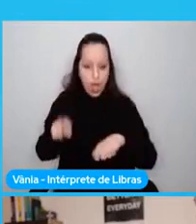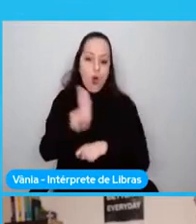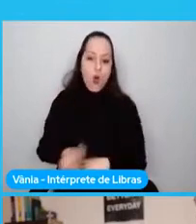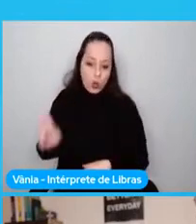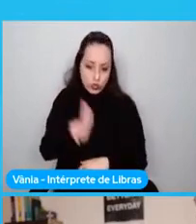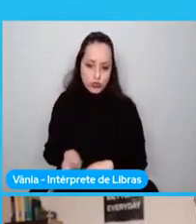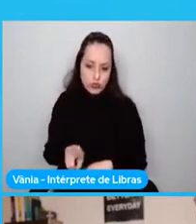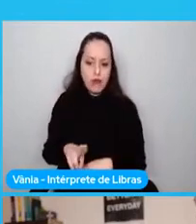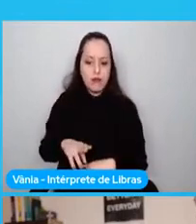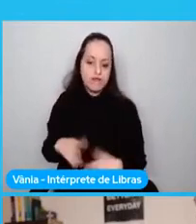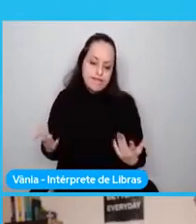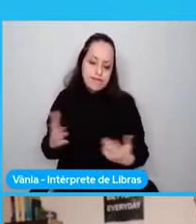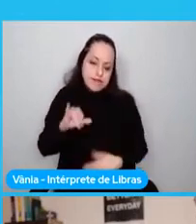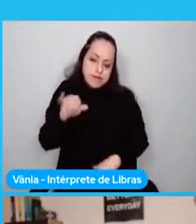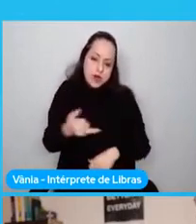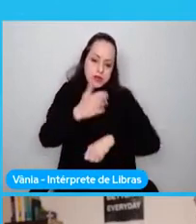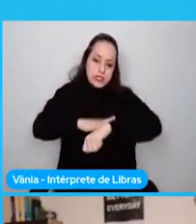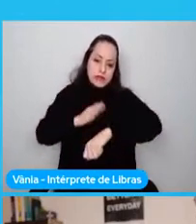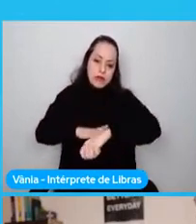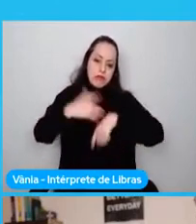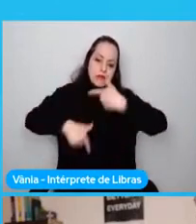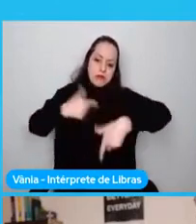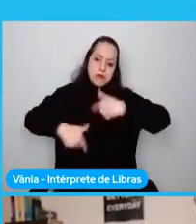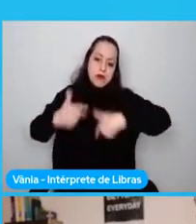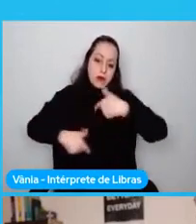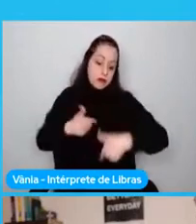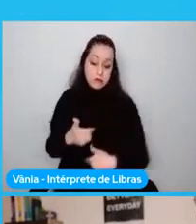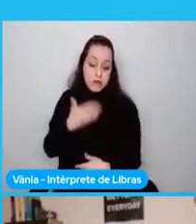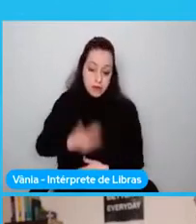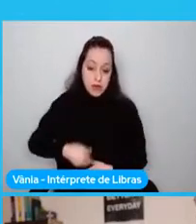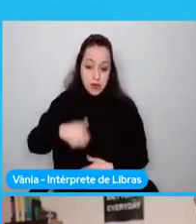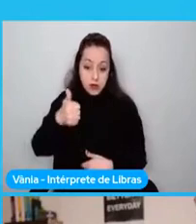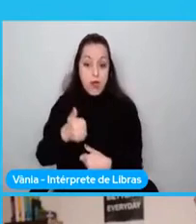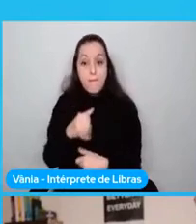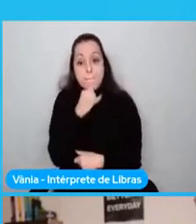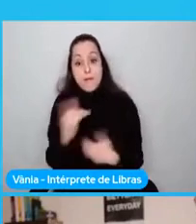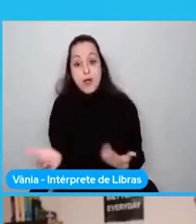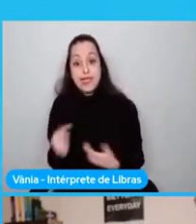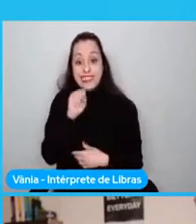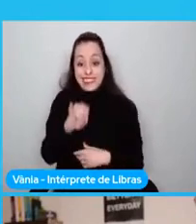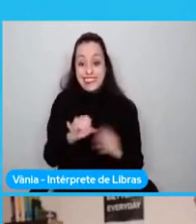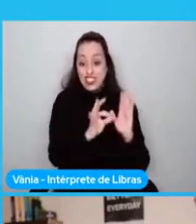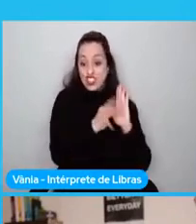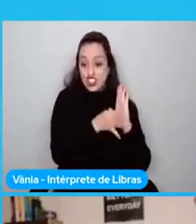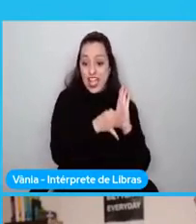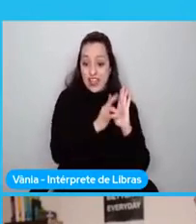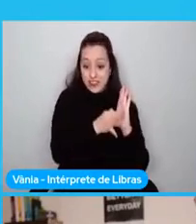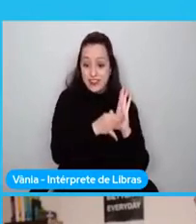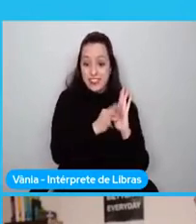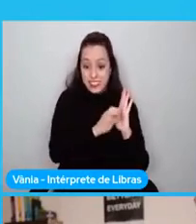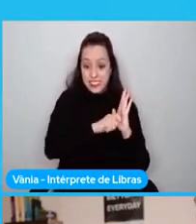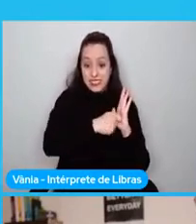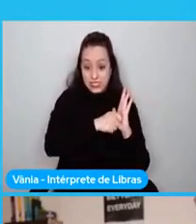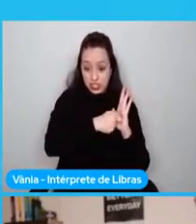primordialmente, que si comparamos con el caso de JavaScript, JavaScript